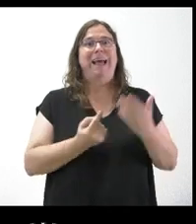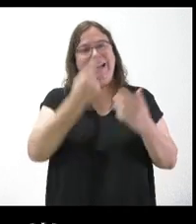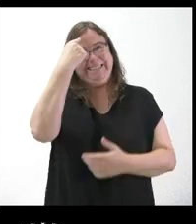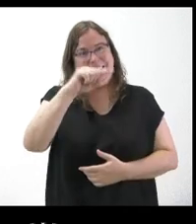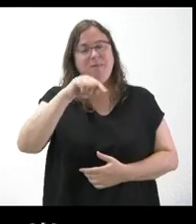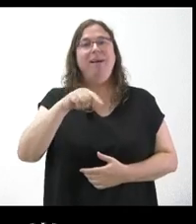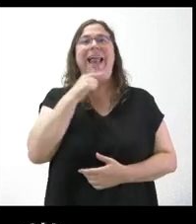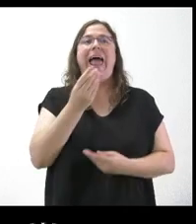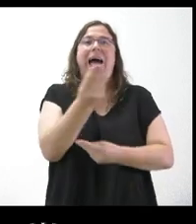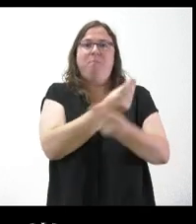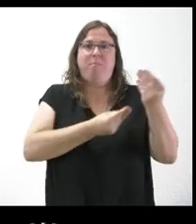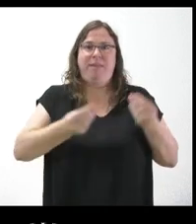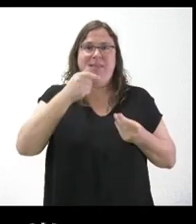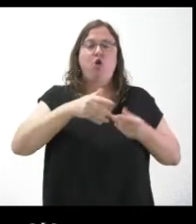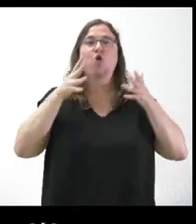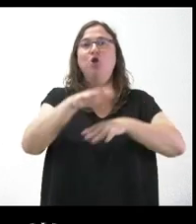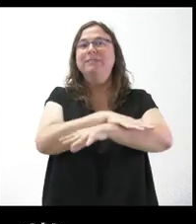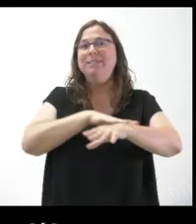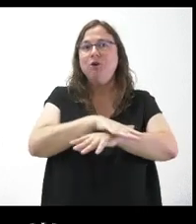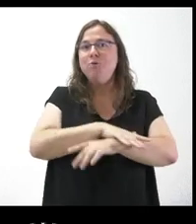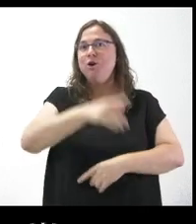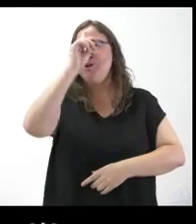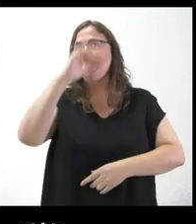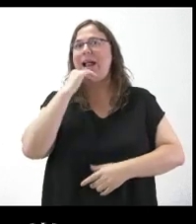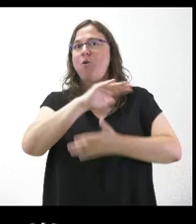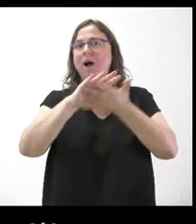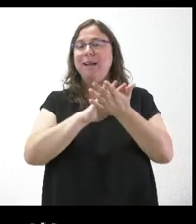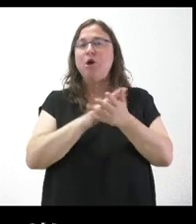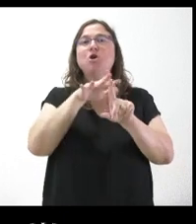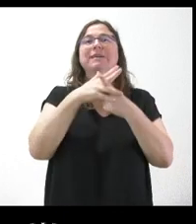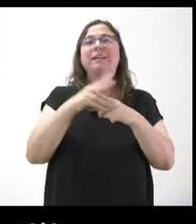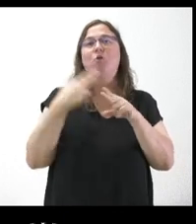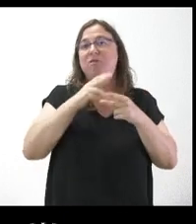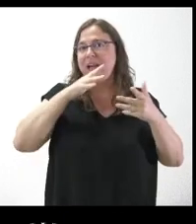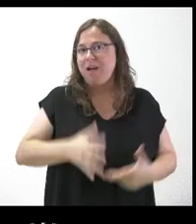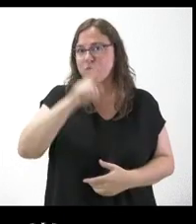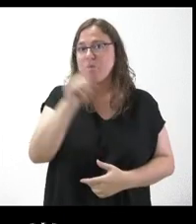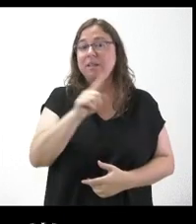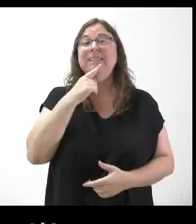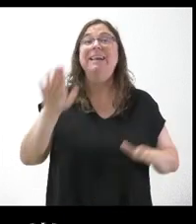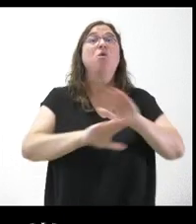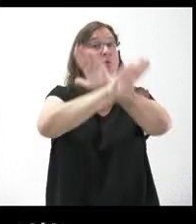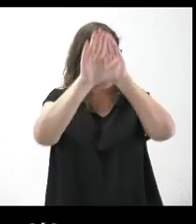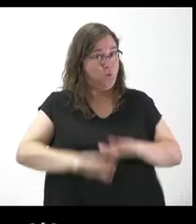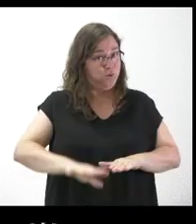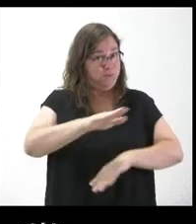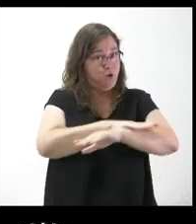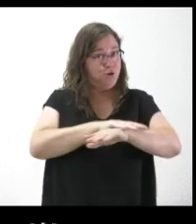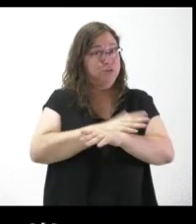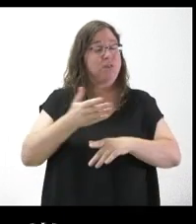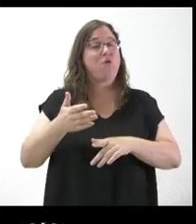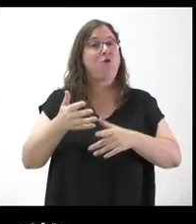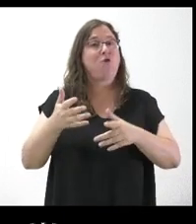del Consejo de Gobierno esta mañana. No sé si han abordado la situación política actual y si este ha sido el último Consejo de Gobierno del